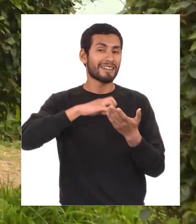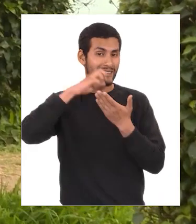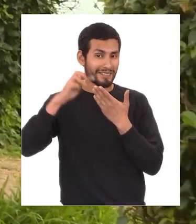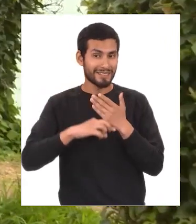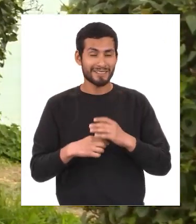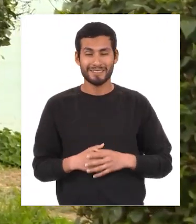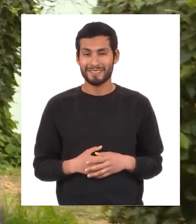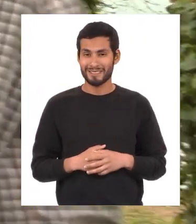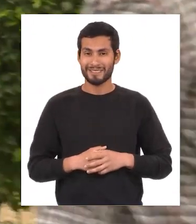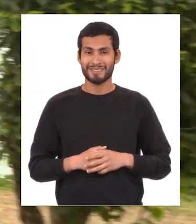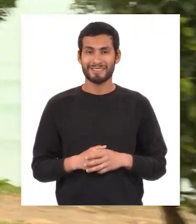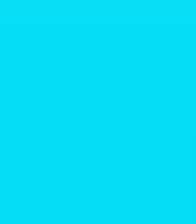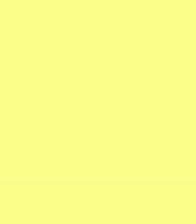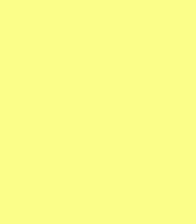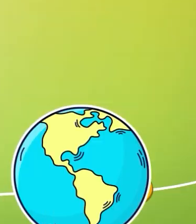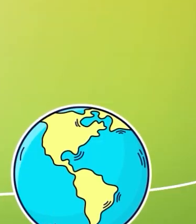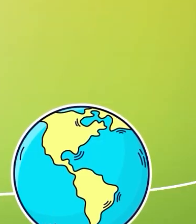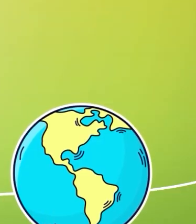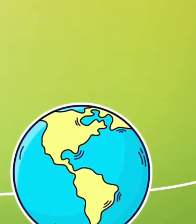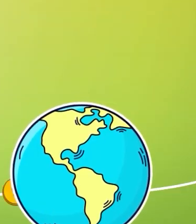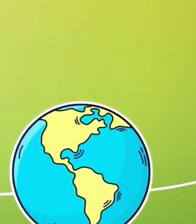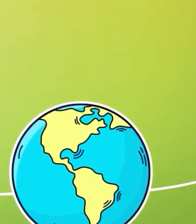episodio adiós